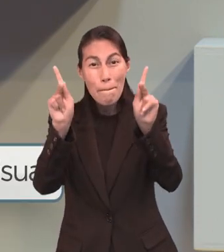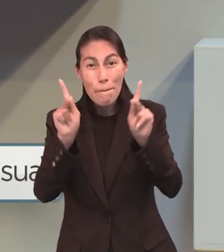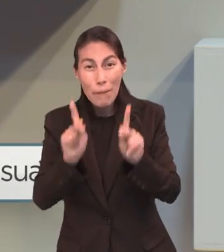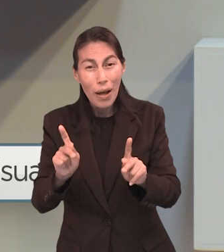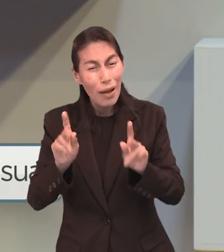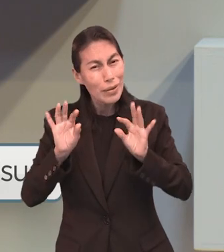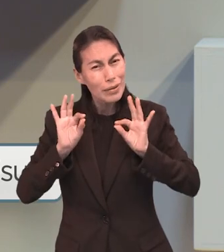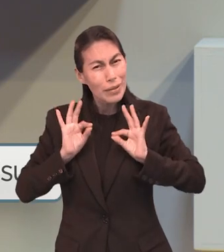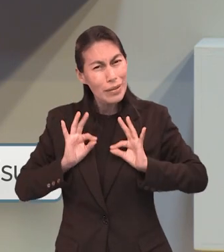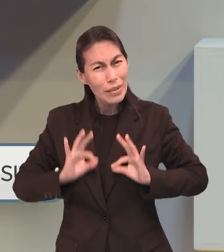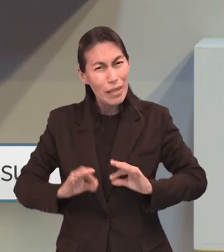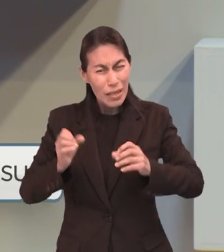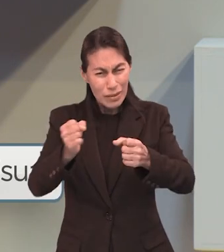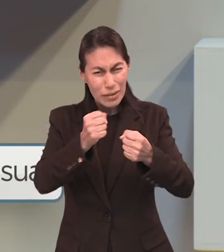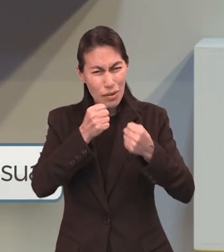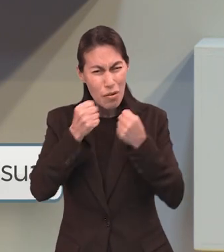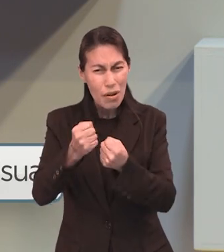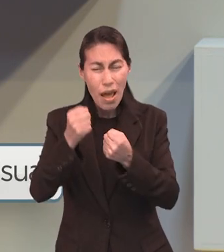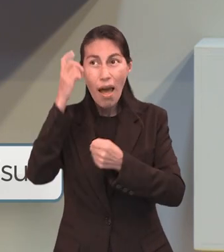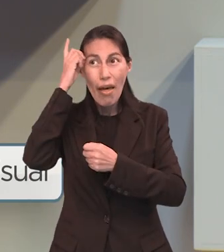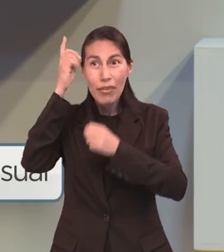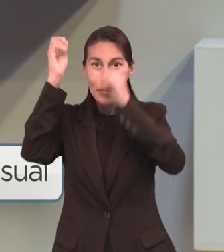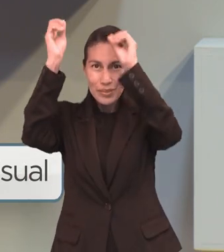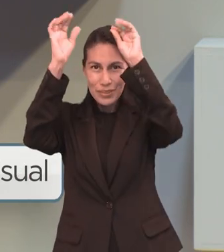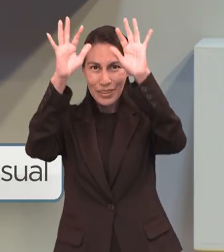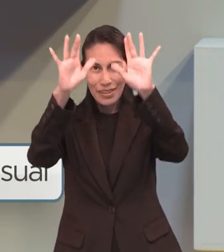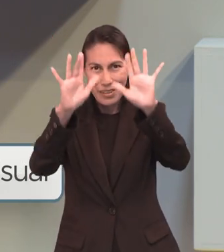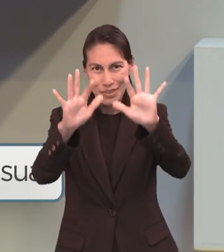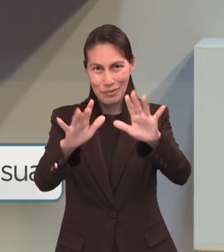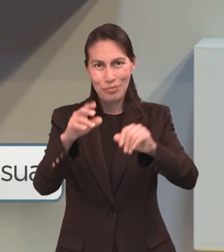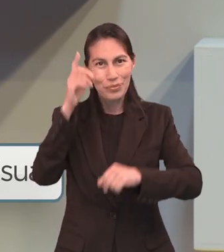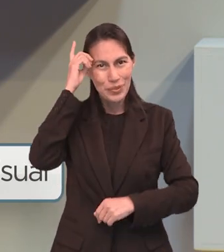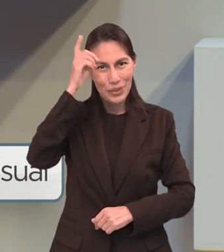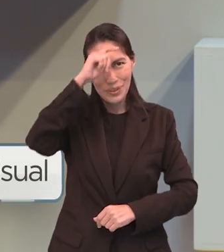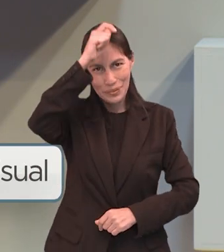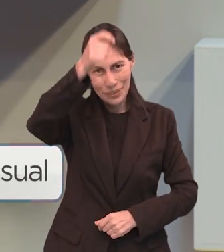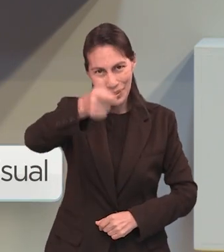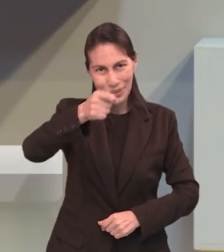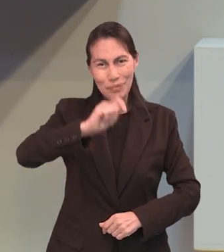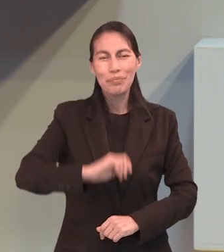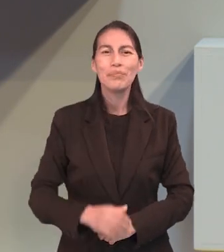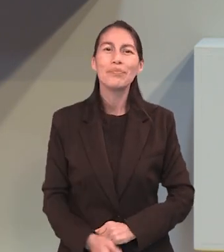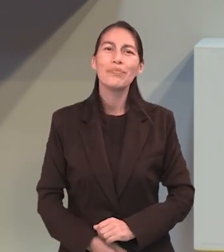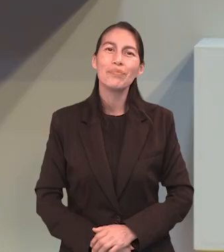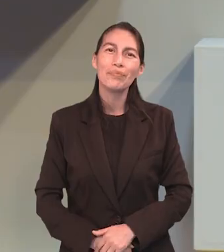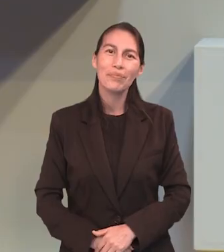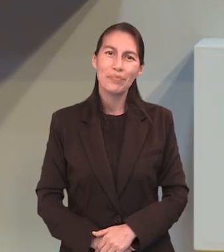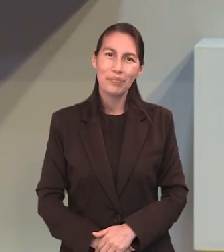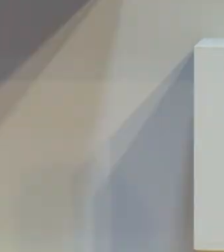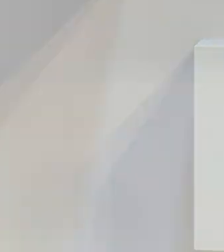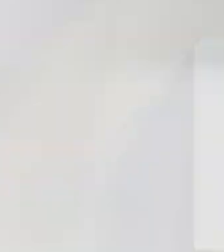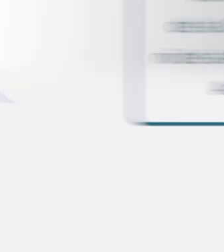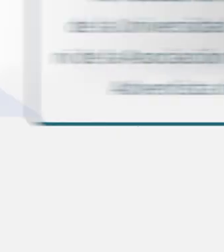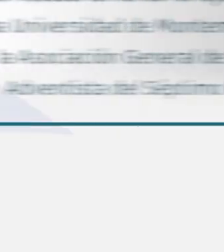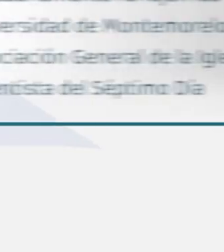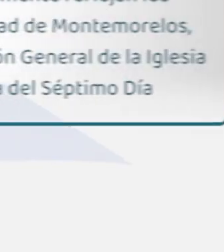escuchan, para tener esa paz, para tener esa certeza de salvación en tu vida. Que Dios nos bendiga a todos.